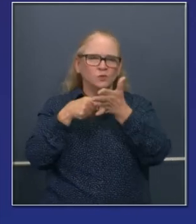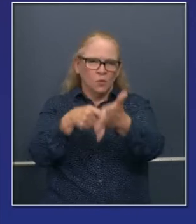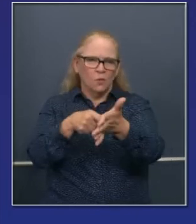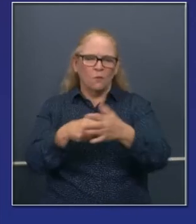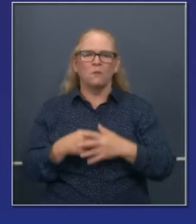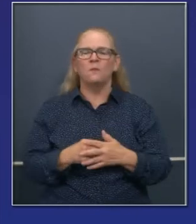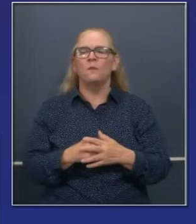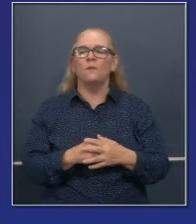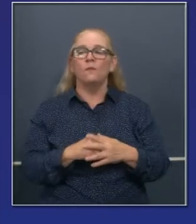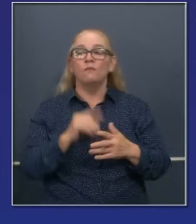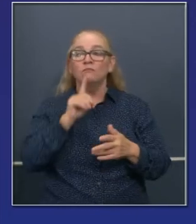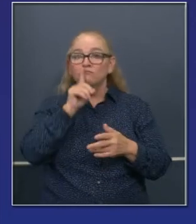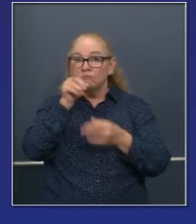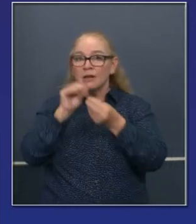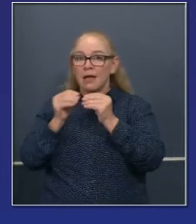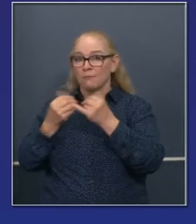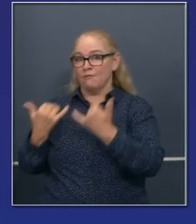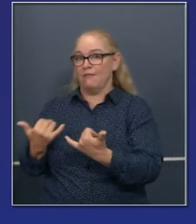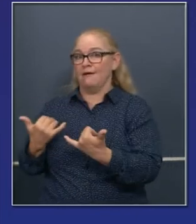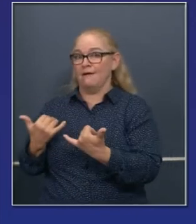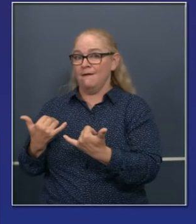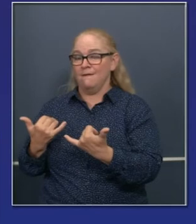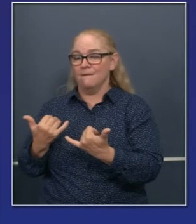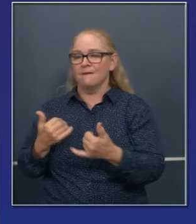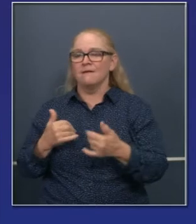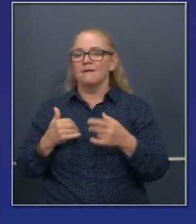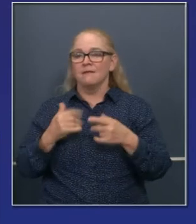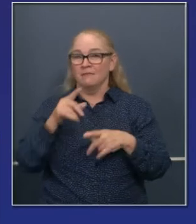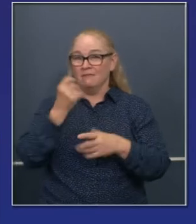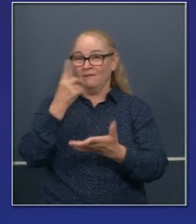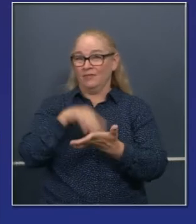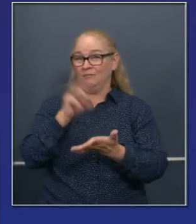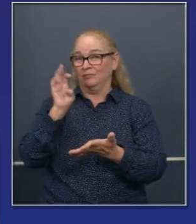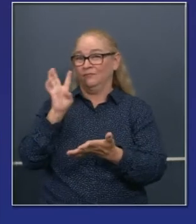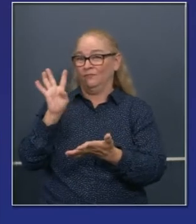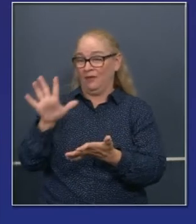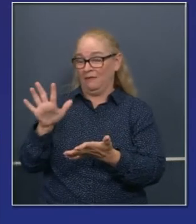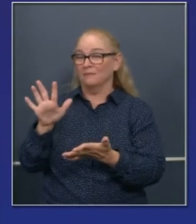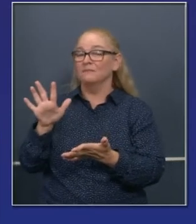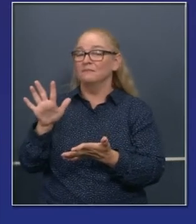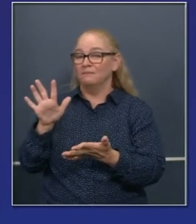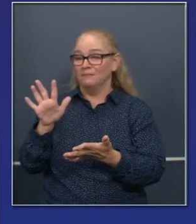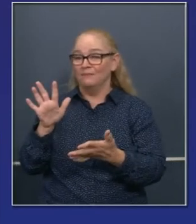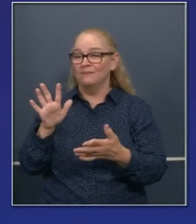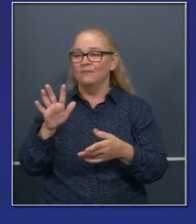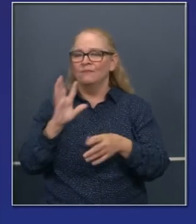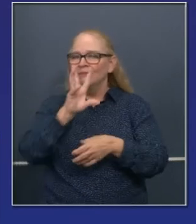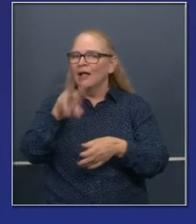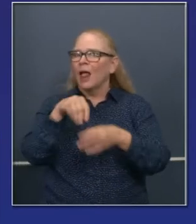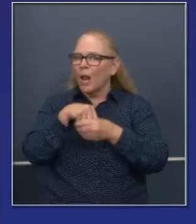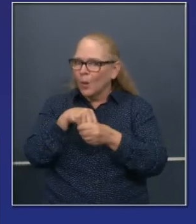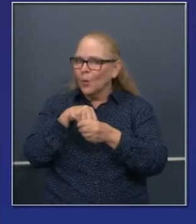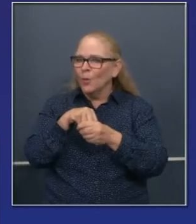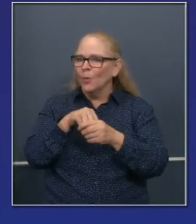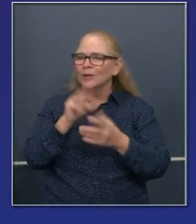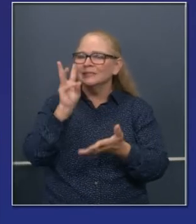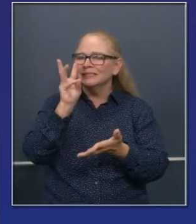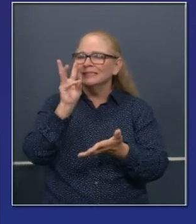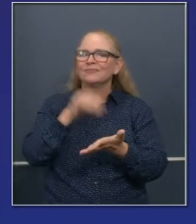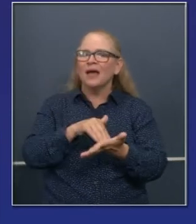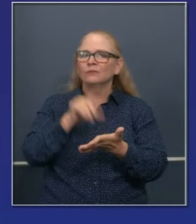explicarles que el número de hoy en día que estamos presentando, de 11,645, incluye los 6